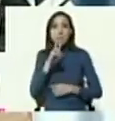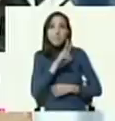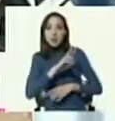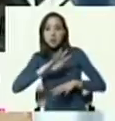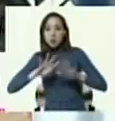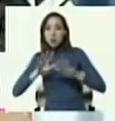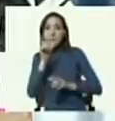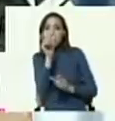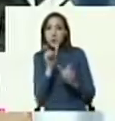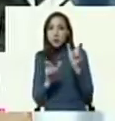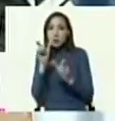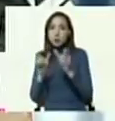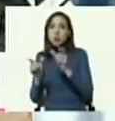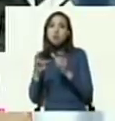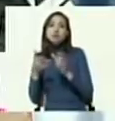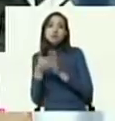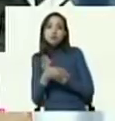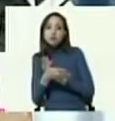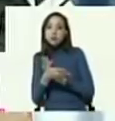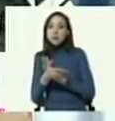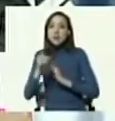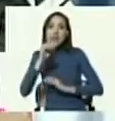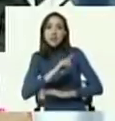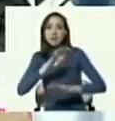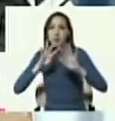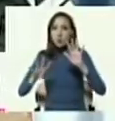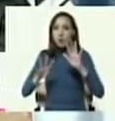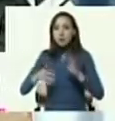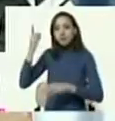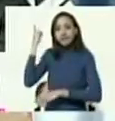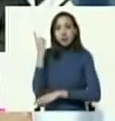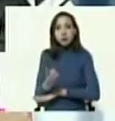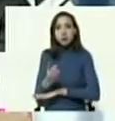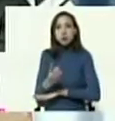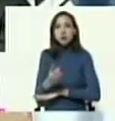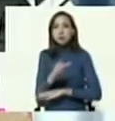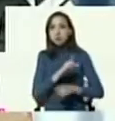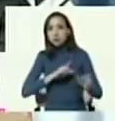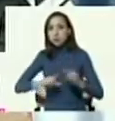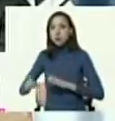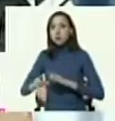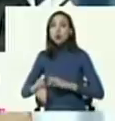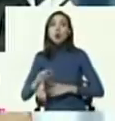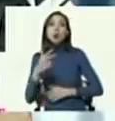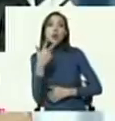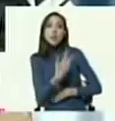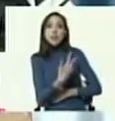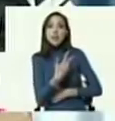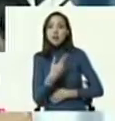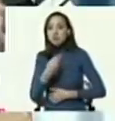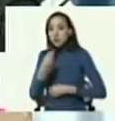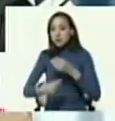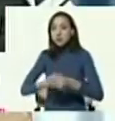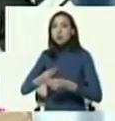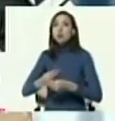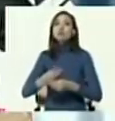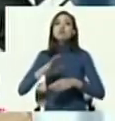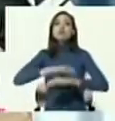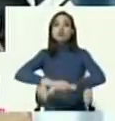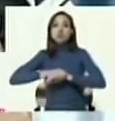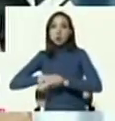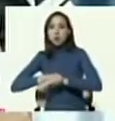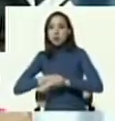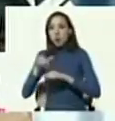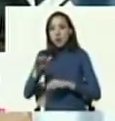personas, de los cuales 19 fueron ya acusadas, y 3 ya han sido condenadas, en esta